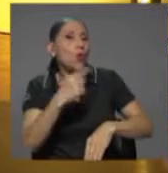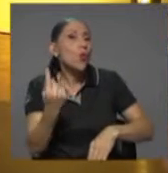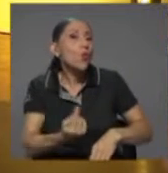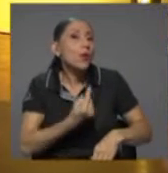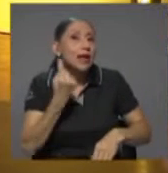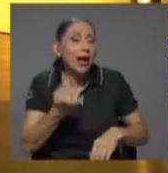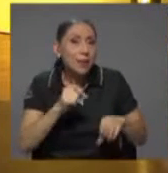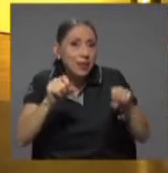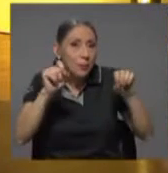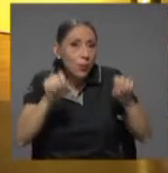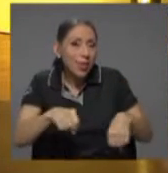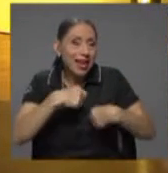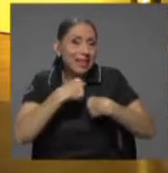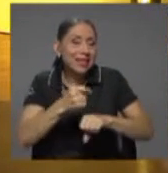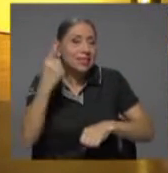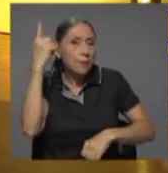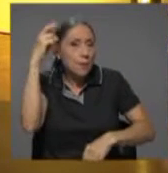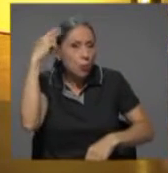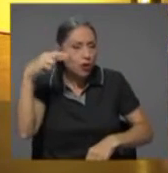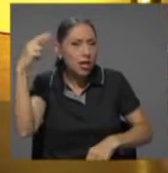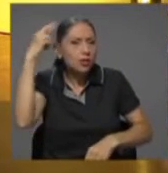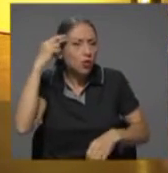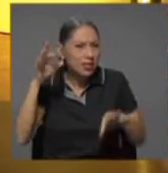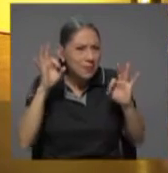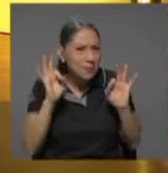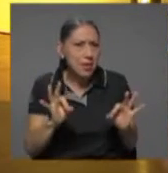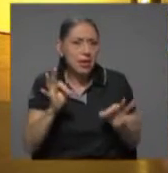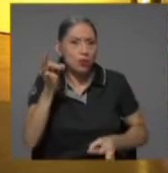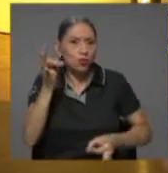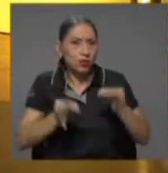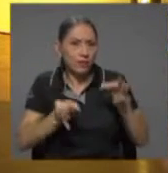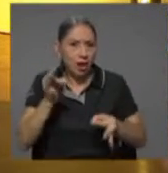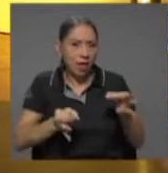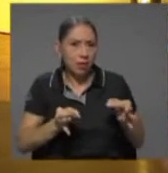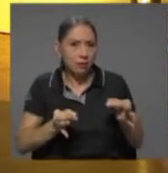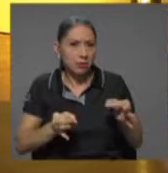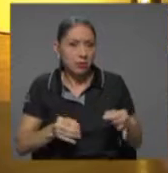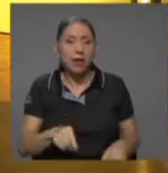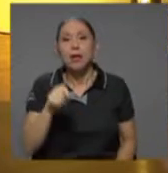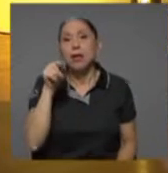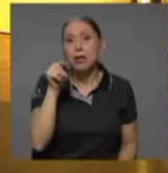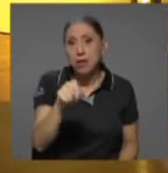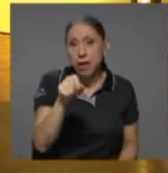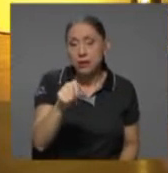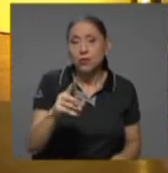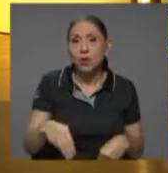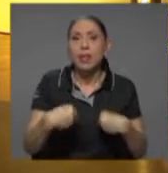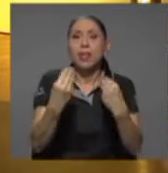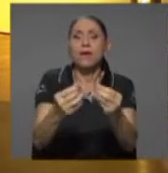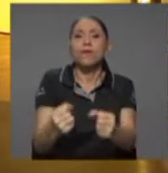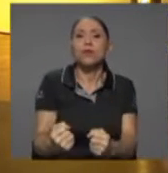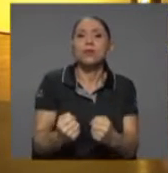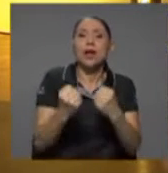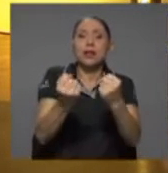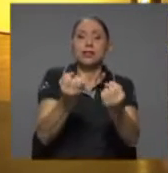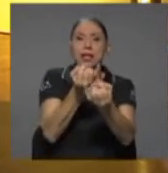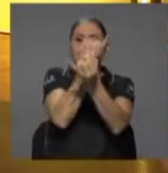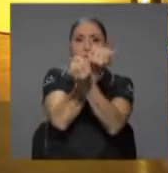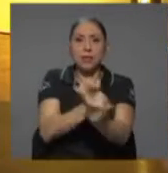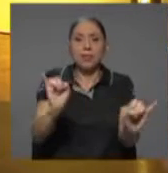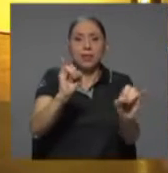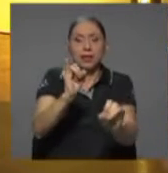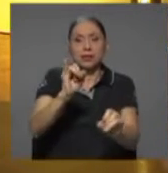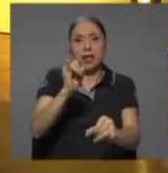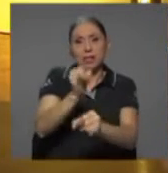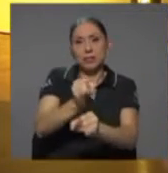únicamente pudiera darse por causales bien justificadas. Y eso le da fortaleza a la independencia institucional del Banco